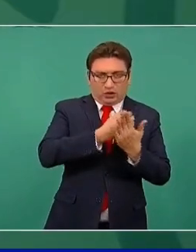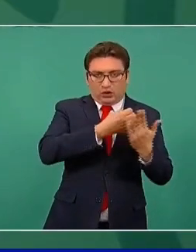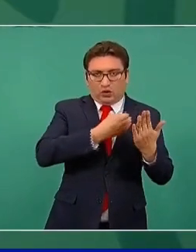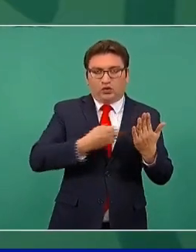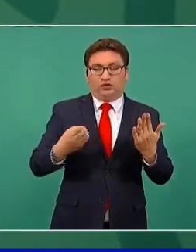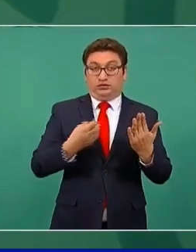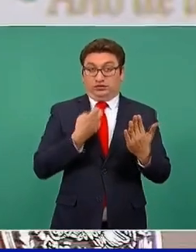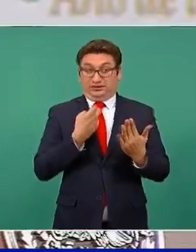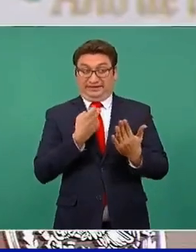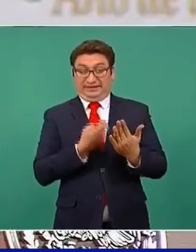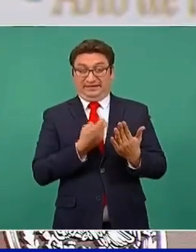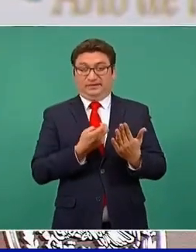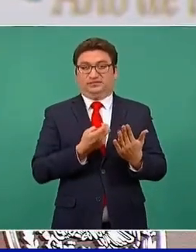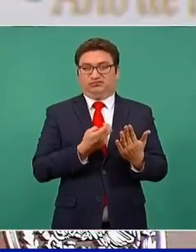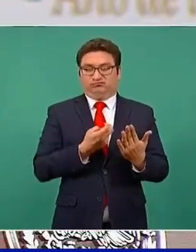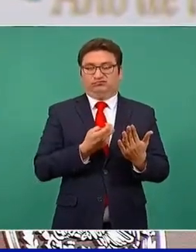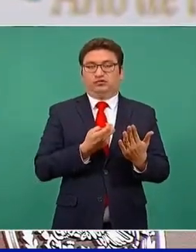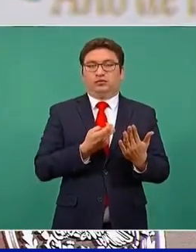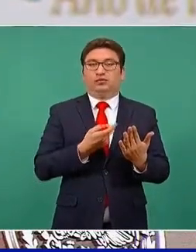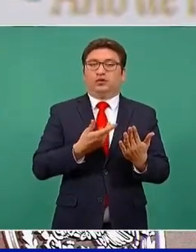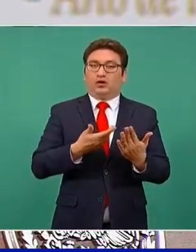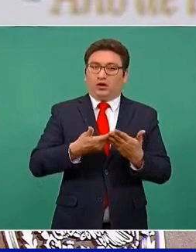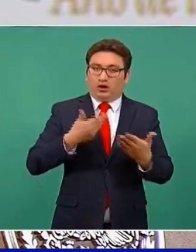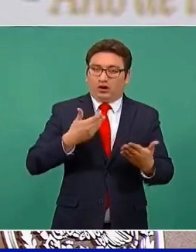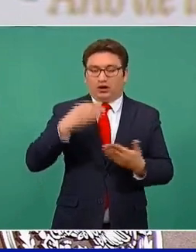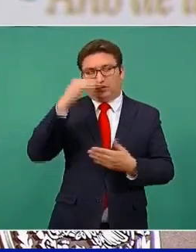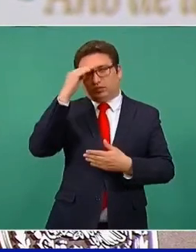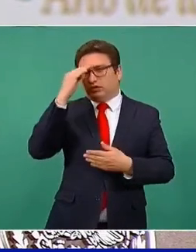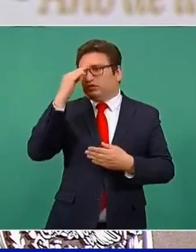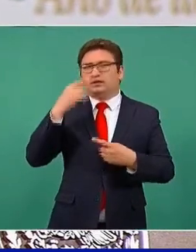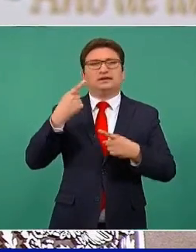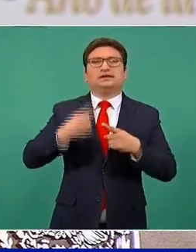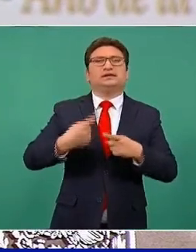naturaleza si no se tiene fuerza de trabajo.